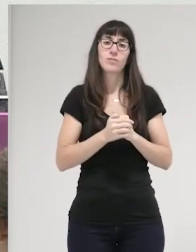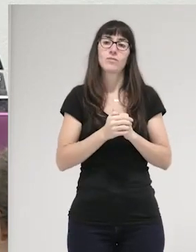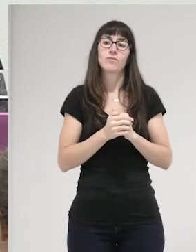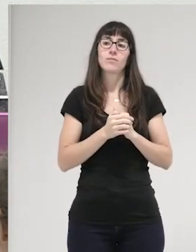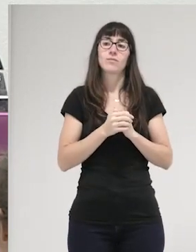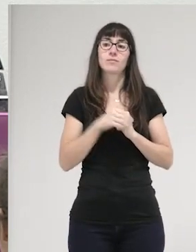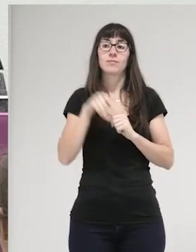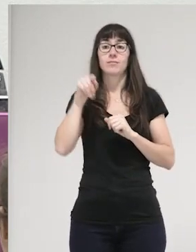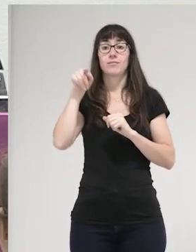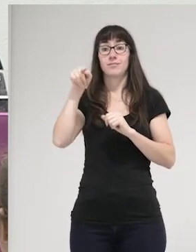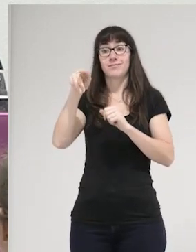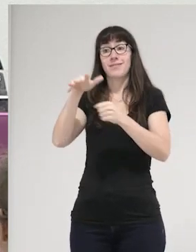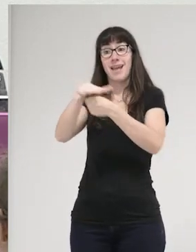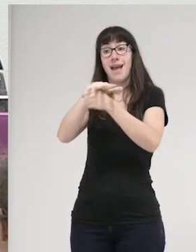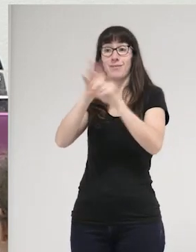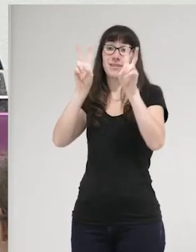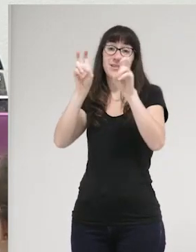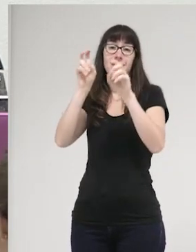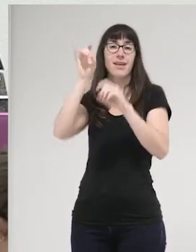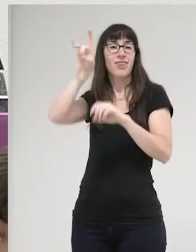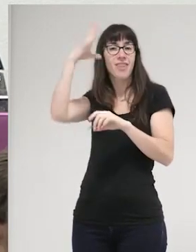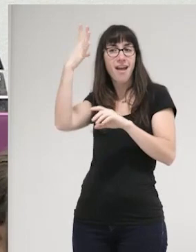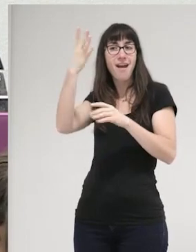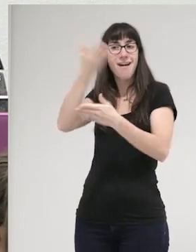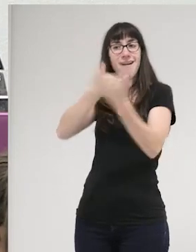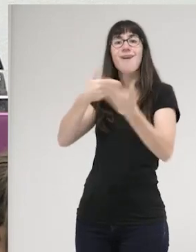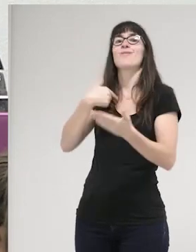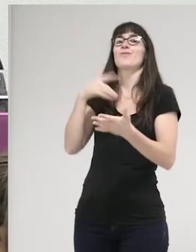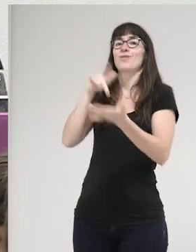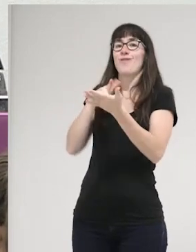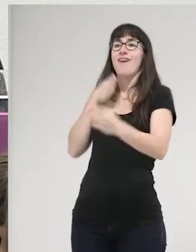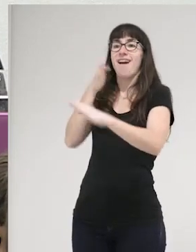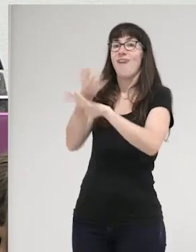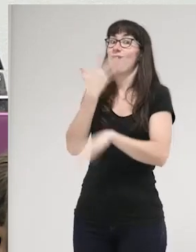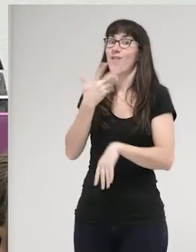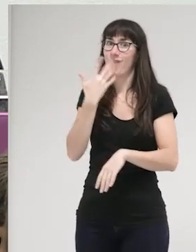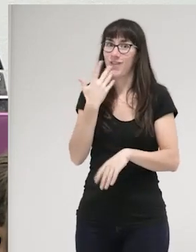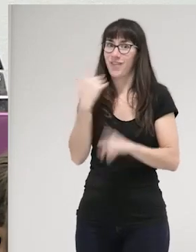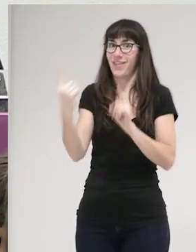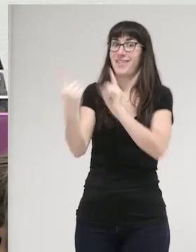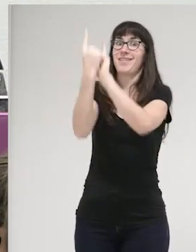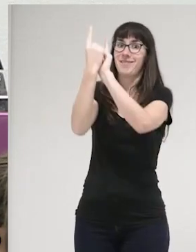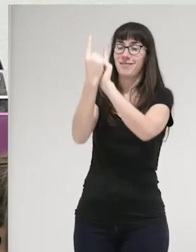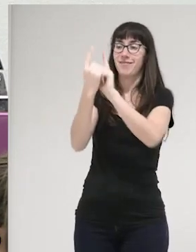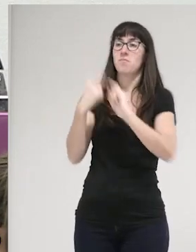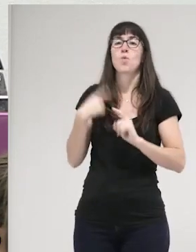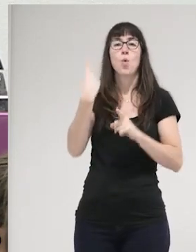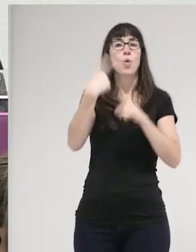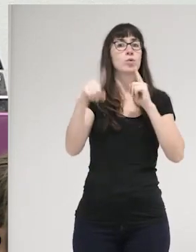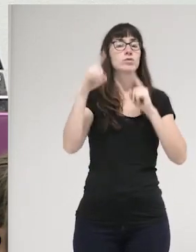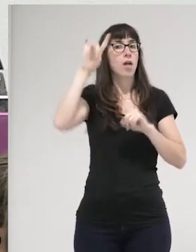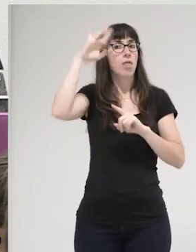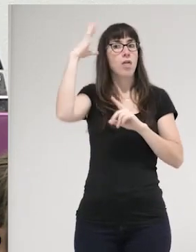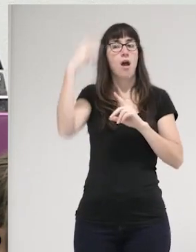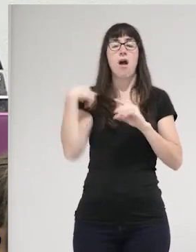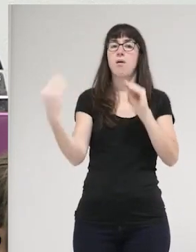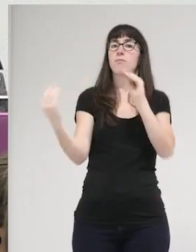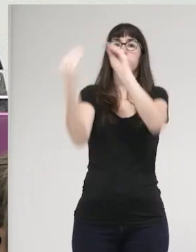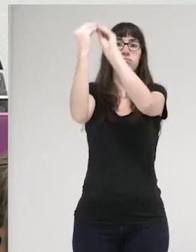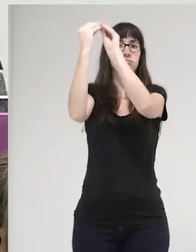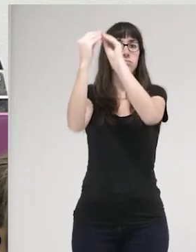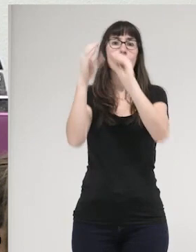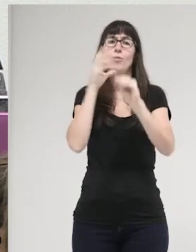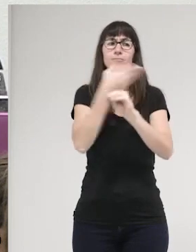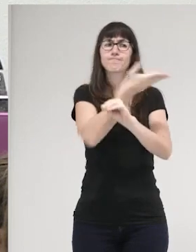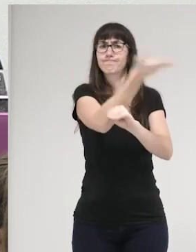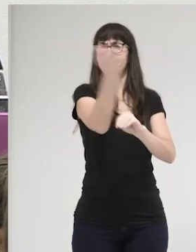donde yo le conocí y descubrimos una cosa importante para mí que era que compartíamos una idea no muy convencional,